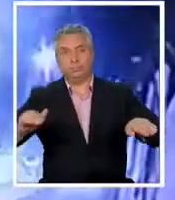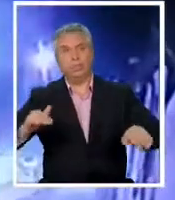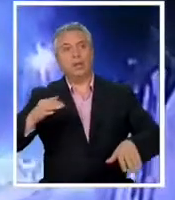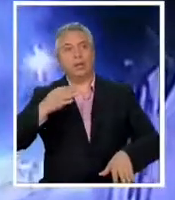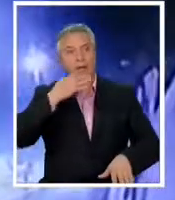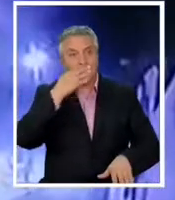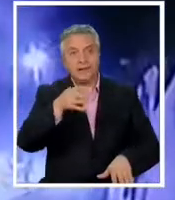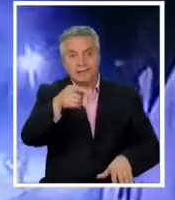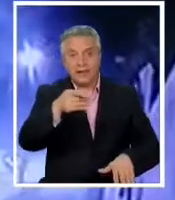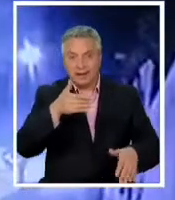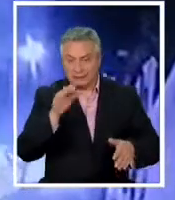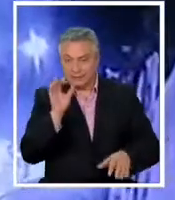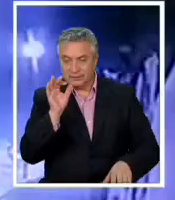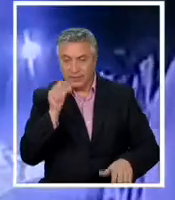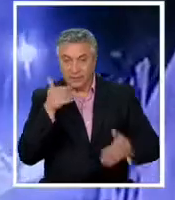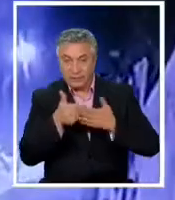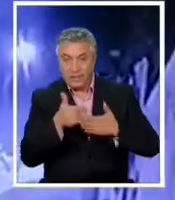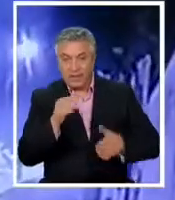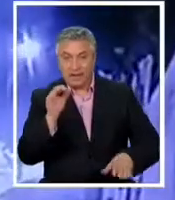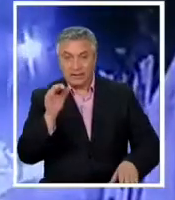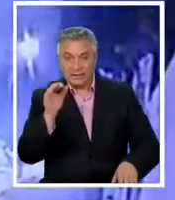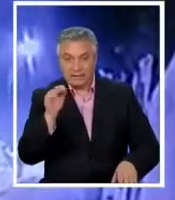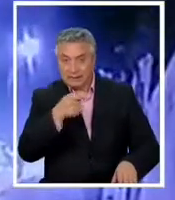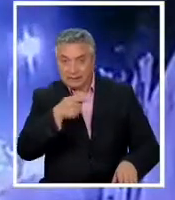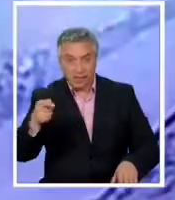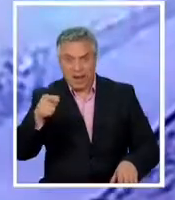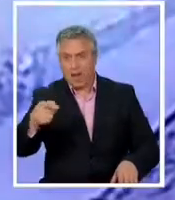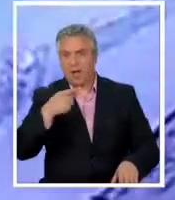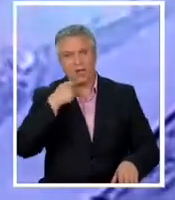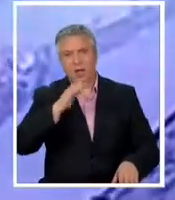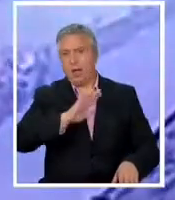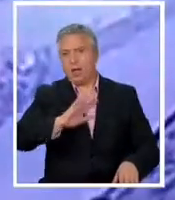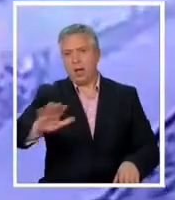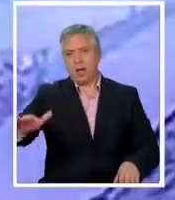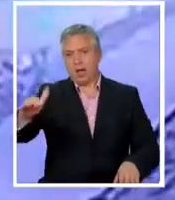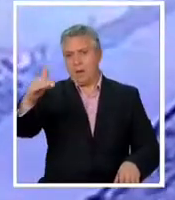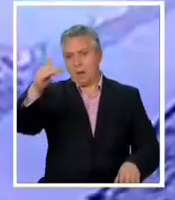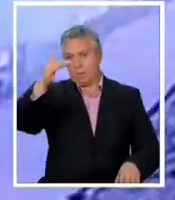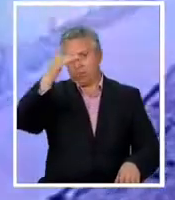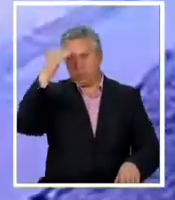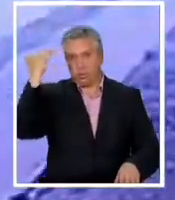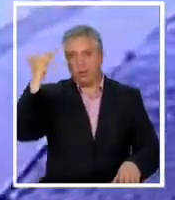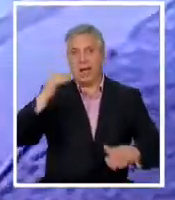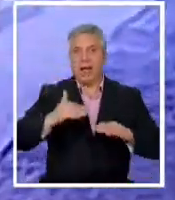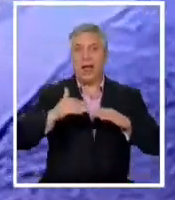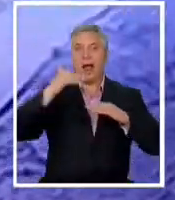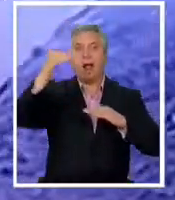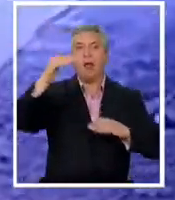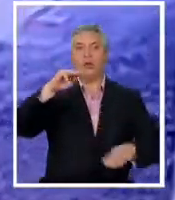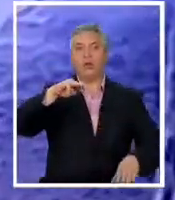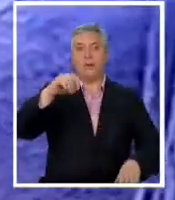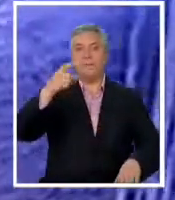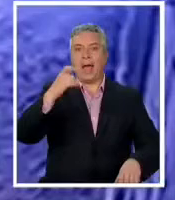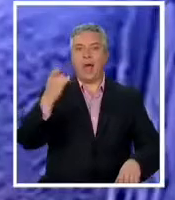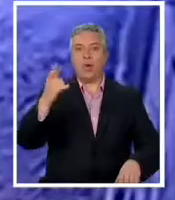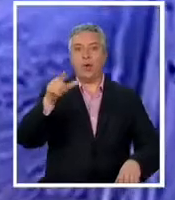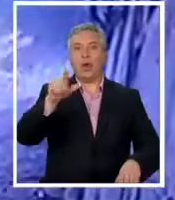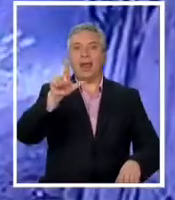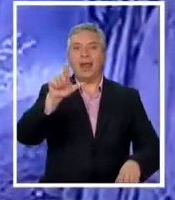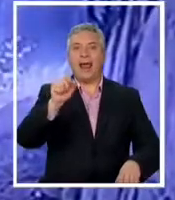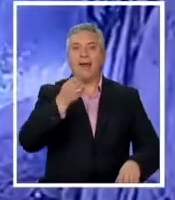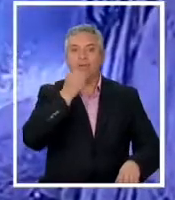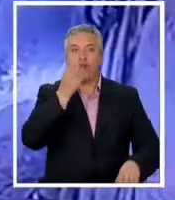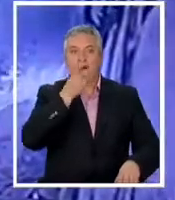que lo que ocurrió el fin de semana fue la gota que colmó el vaso vecinos del sector Alto Macul de la Florida despertaron pasada la